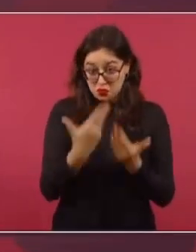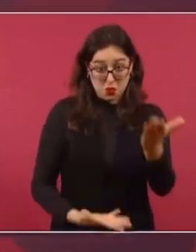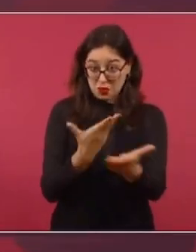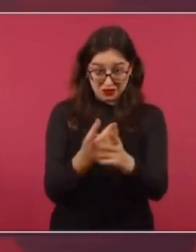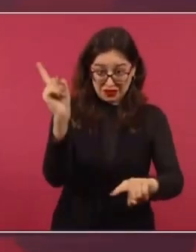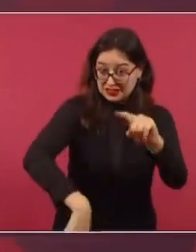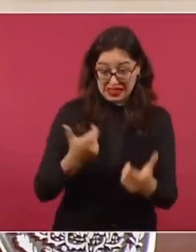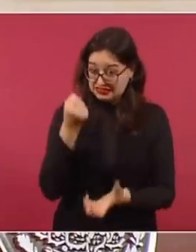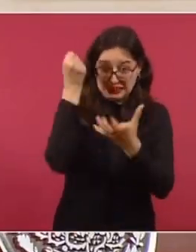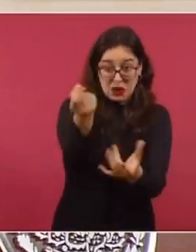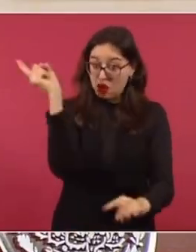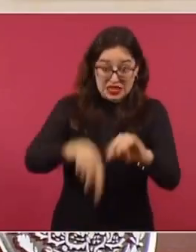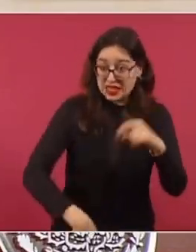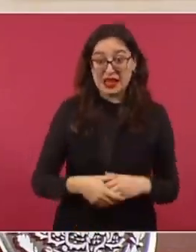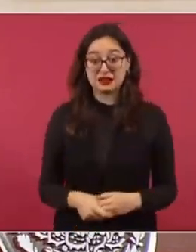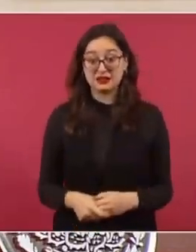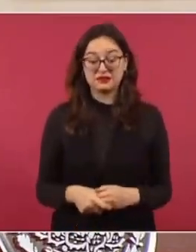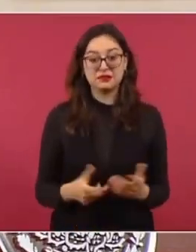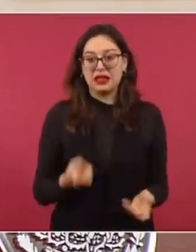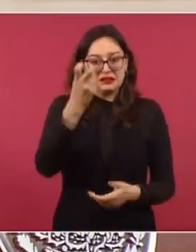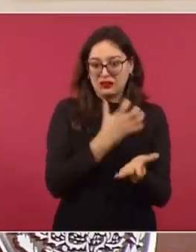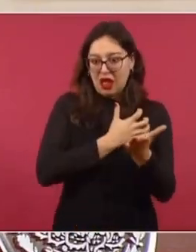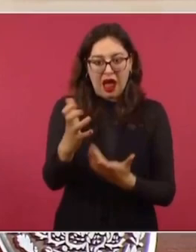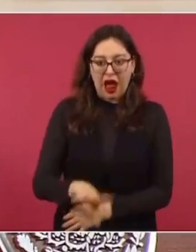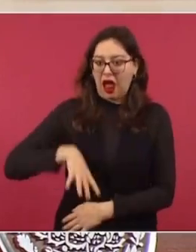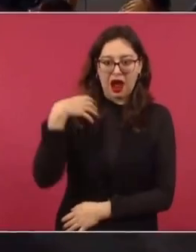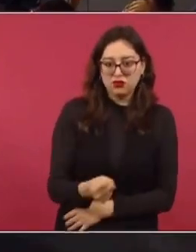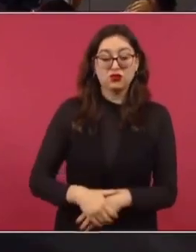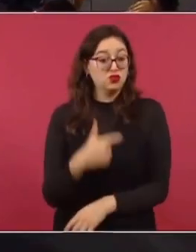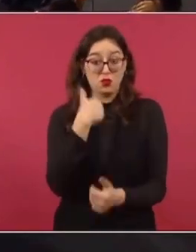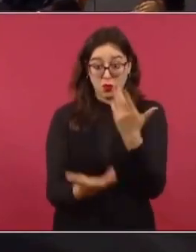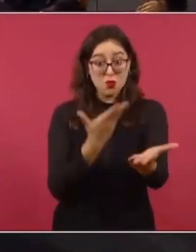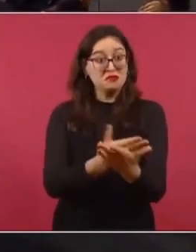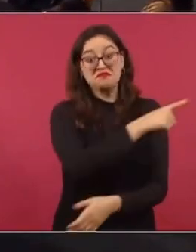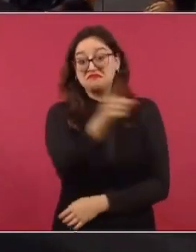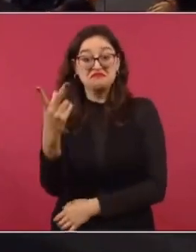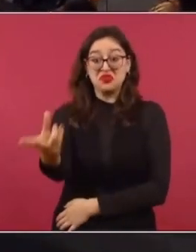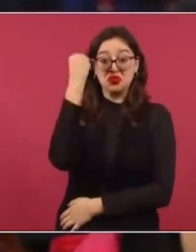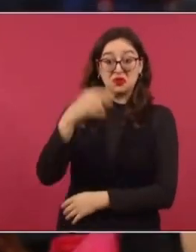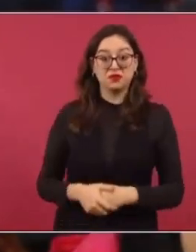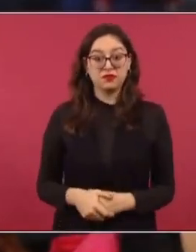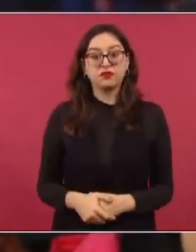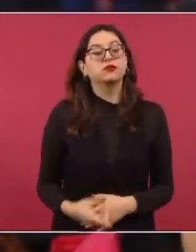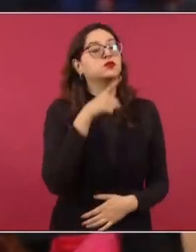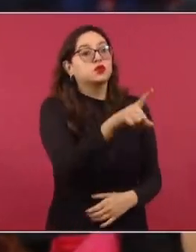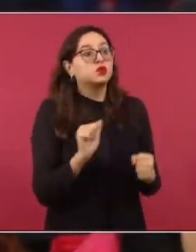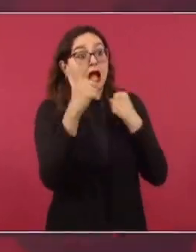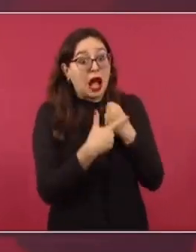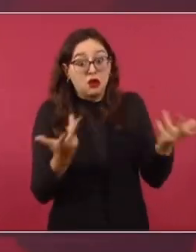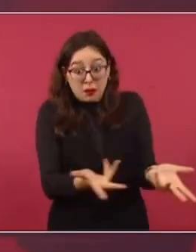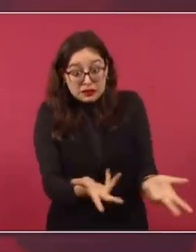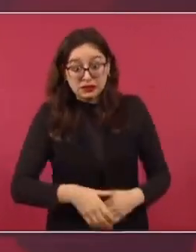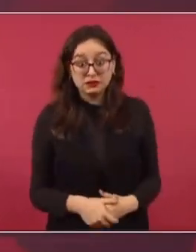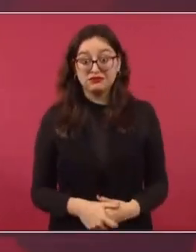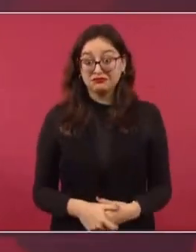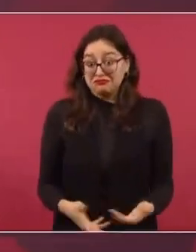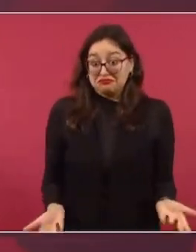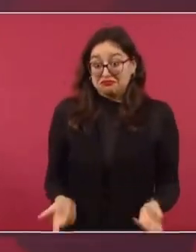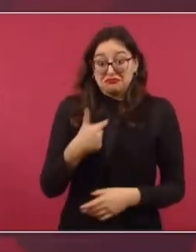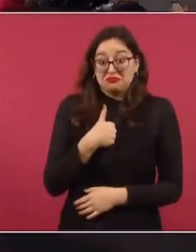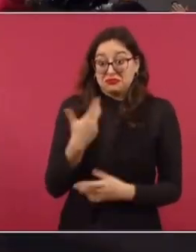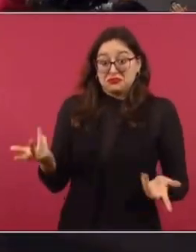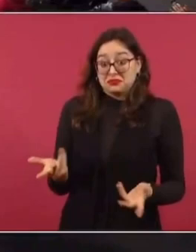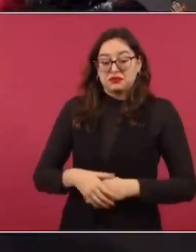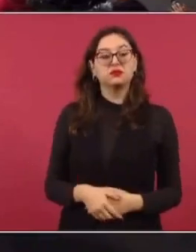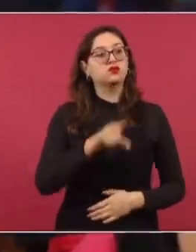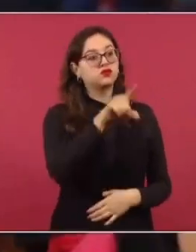quitar completamente estos excesos en el manejo del presupuesto de los partidos. ¿Va usted a actuar en consecuencia? Está en la Corte.